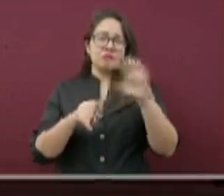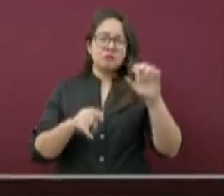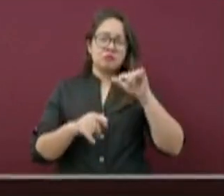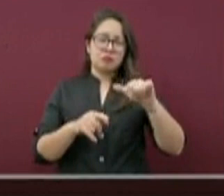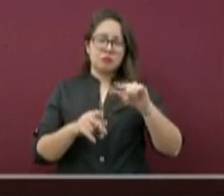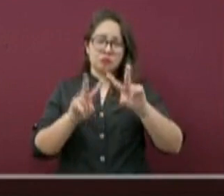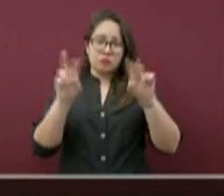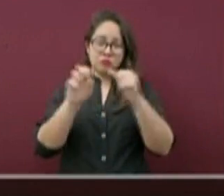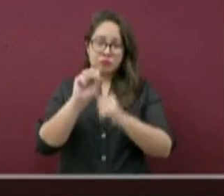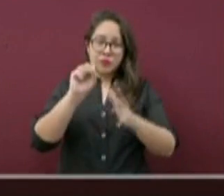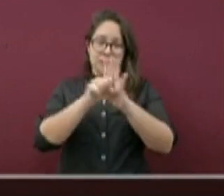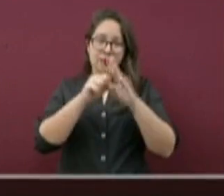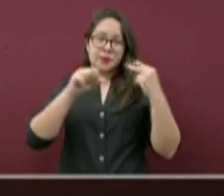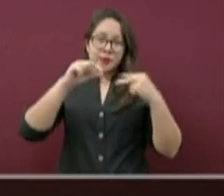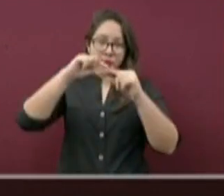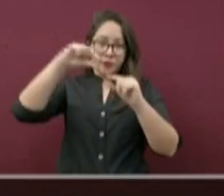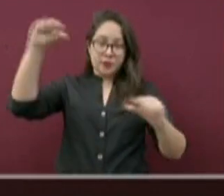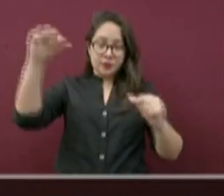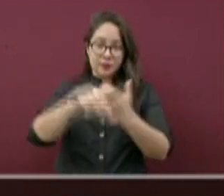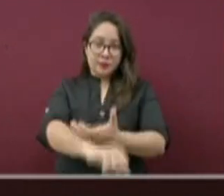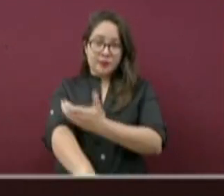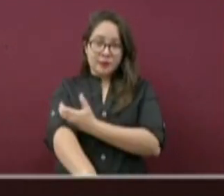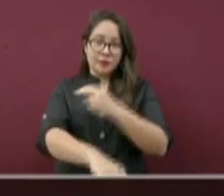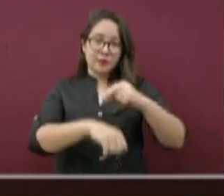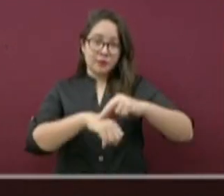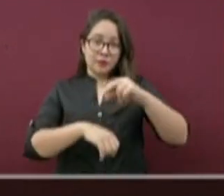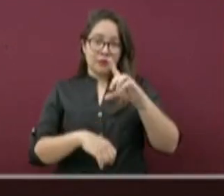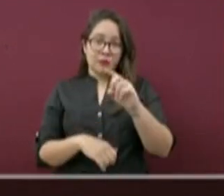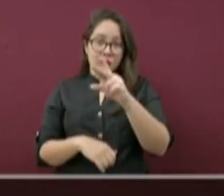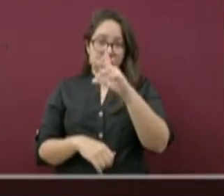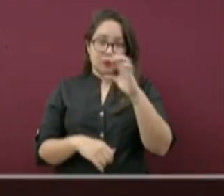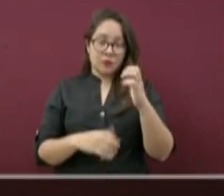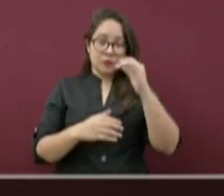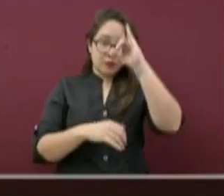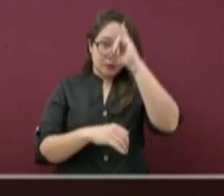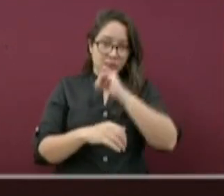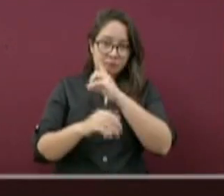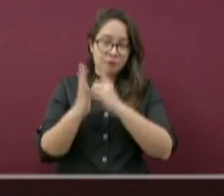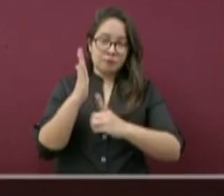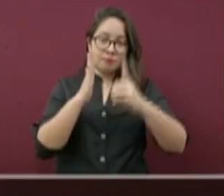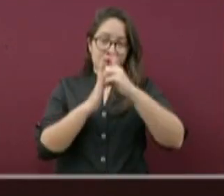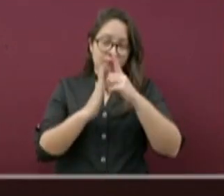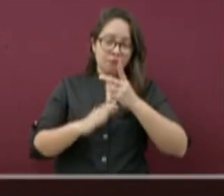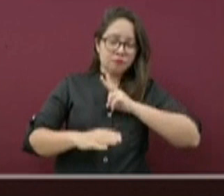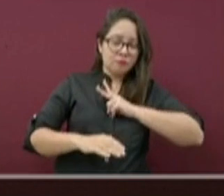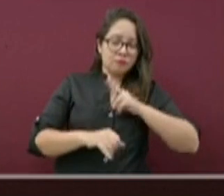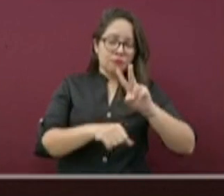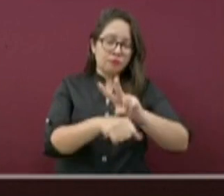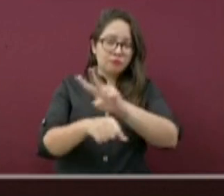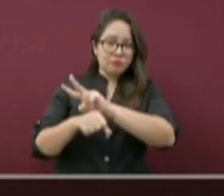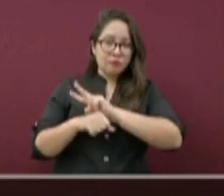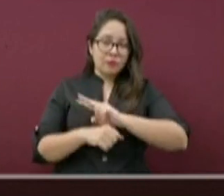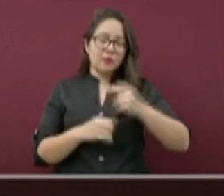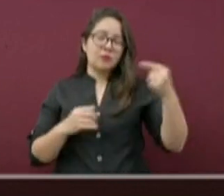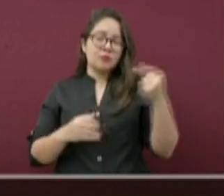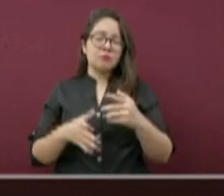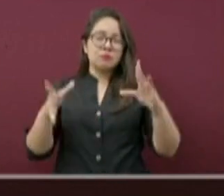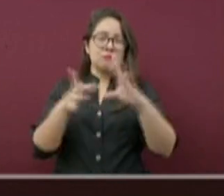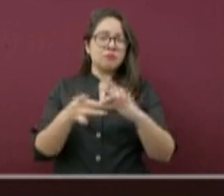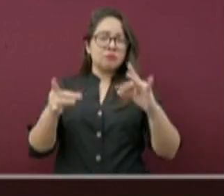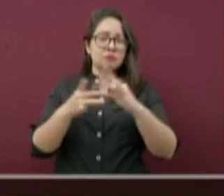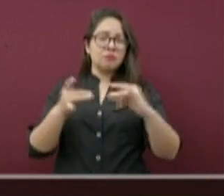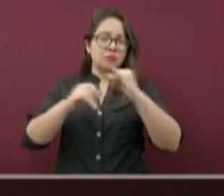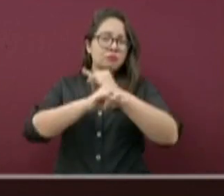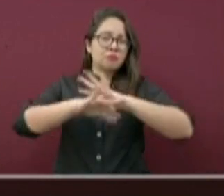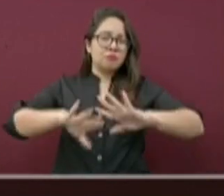Para ello, me acompaña la doctora Dulce María Espejo Guevara, jefa del Departamento de Vigilancia Epidemiológica, quien presentará la actualización